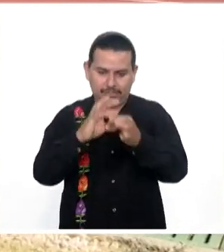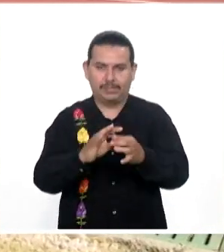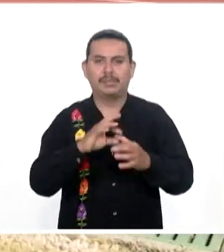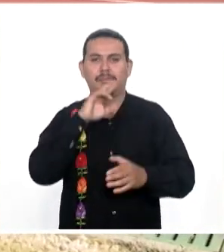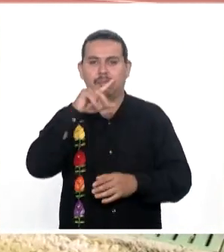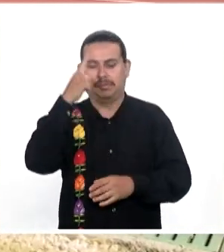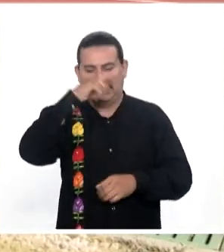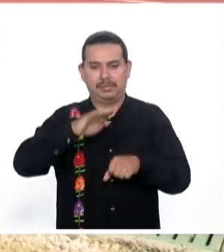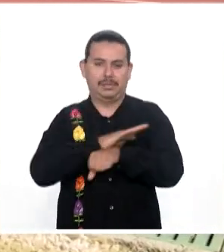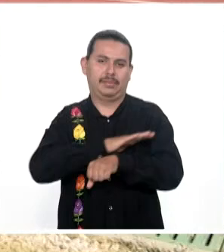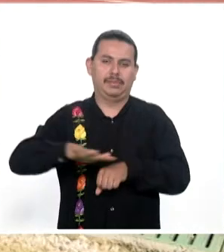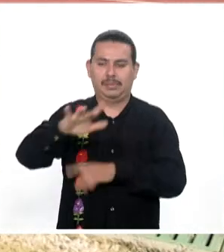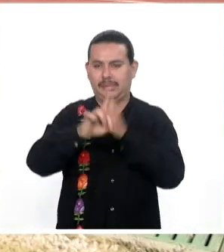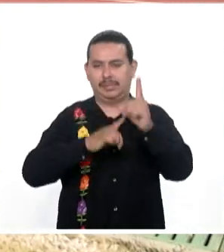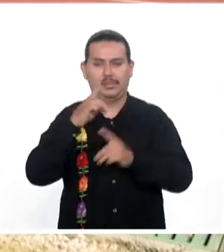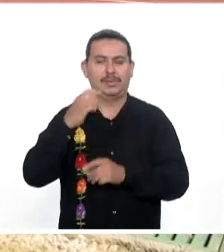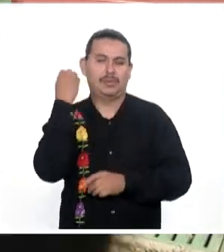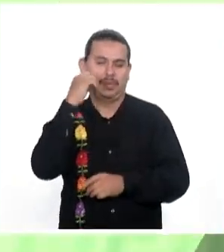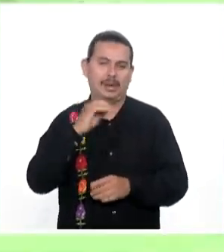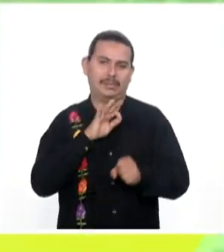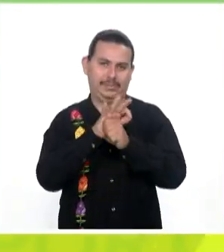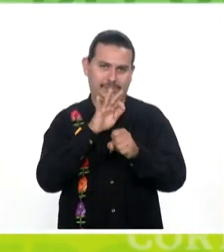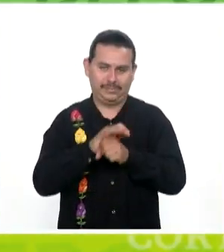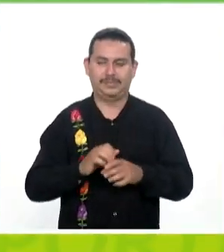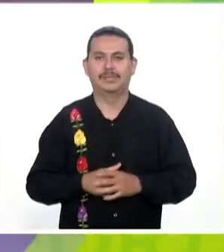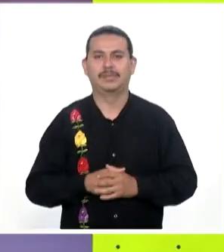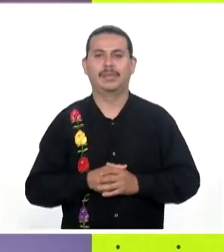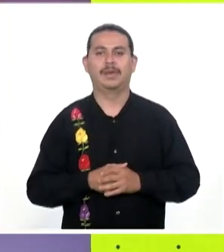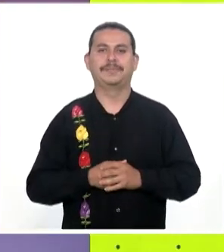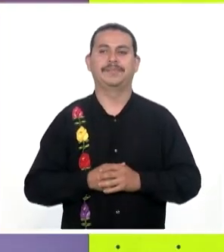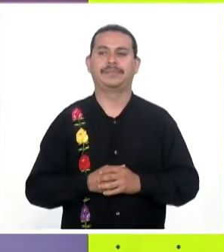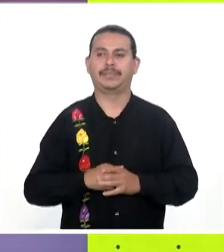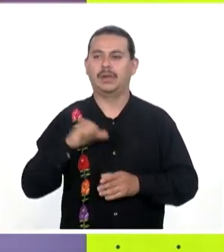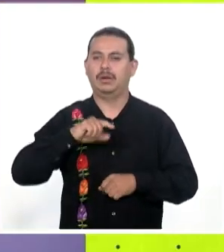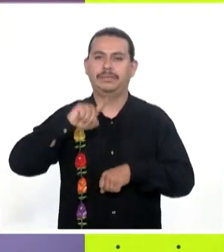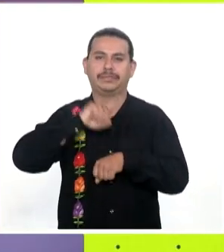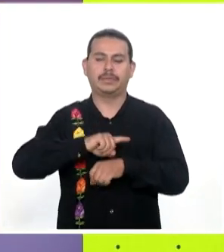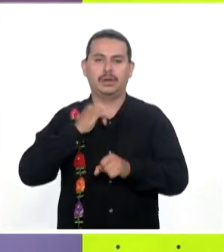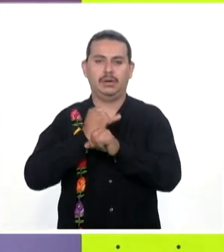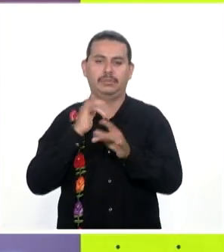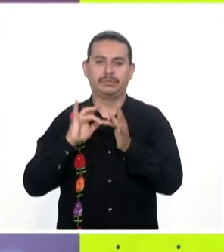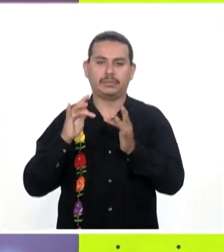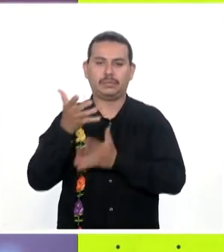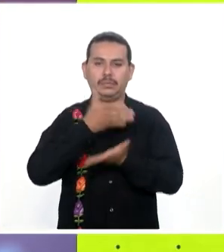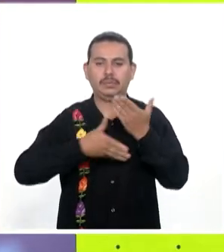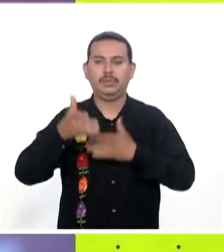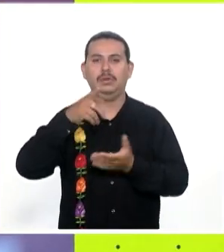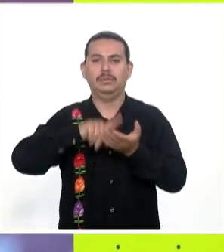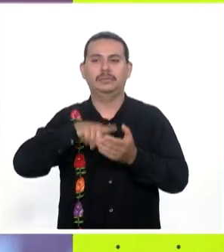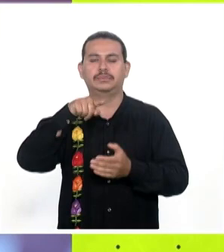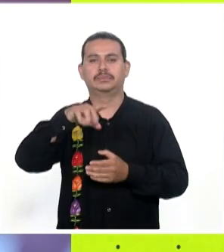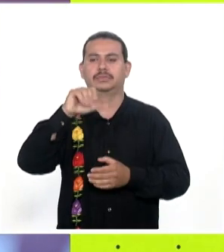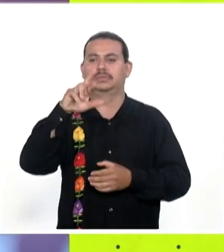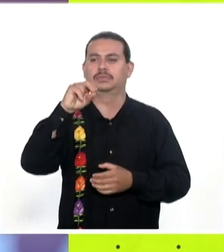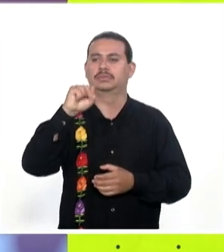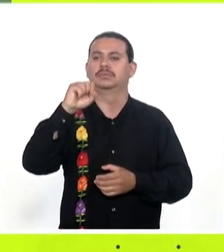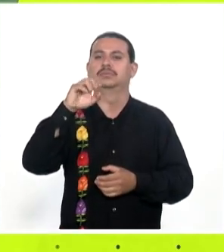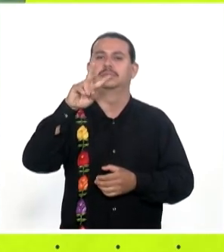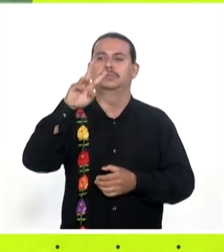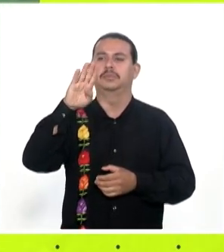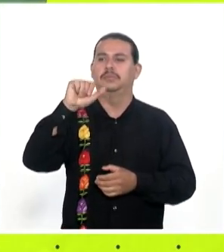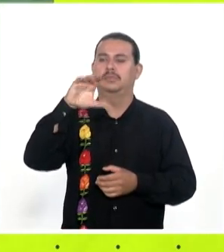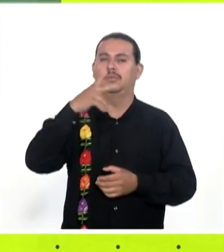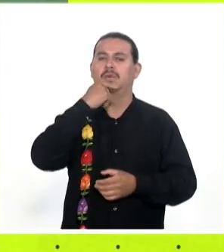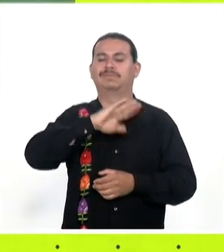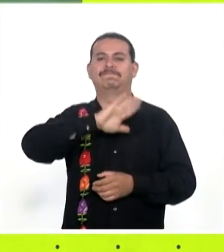Por el bien Del deporte De Oaxaca Este día En redes sociales Se dio a conocer El deceso De Carlos Daniel Baca Cordero